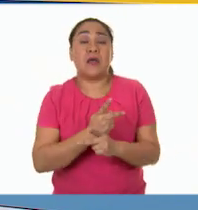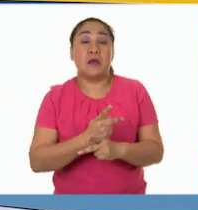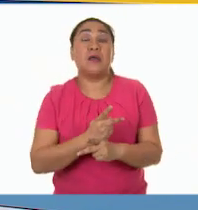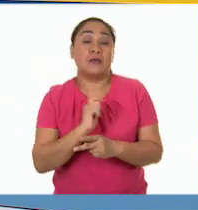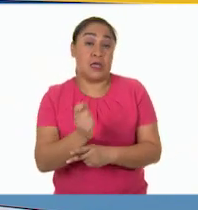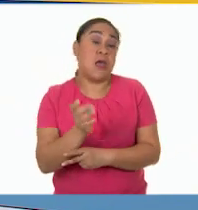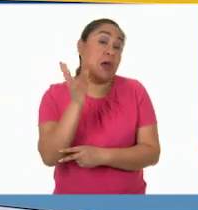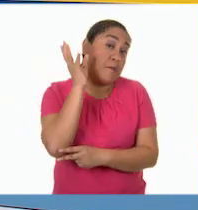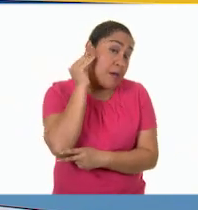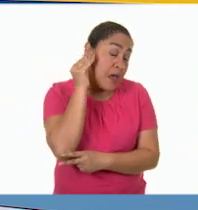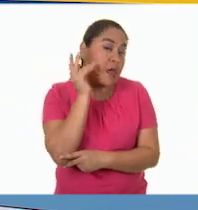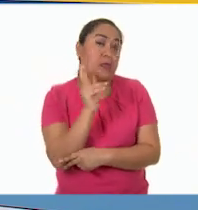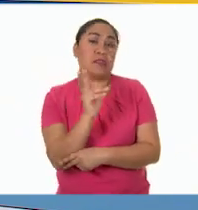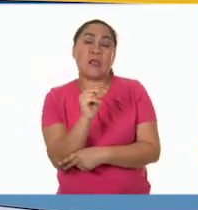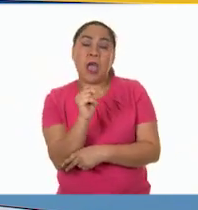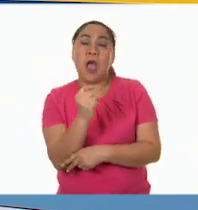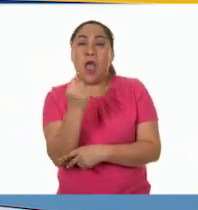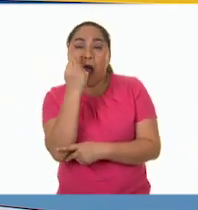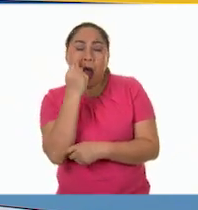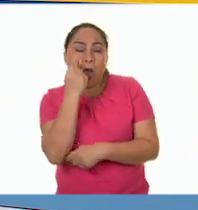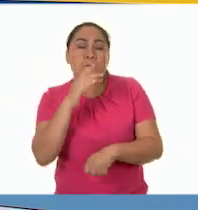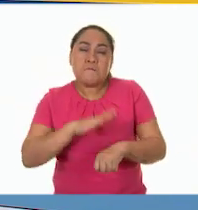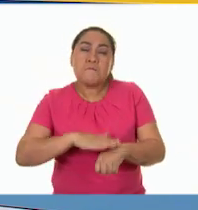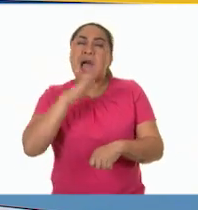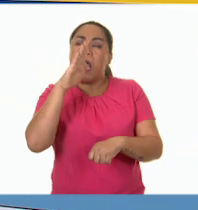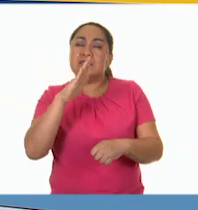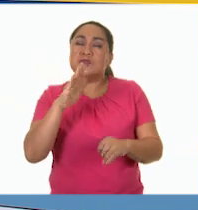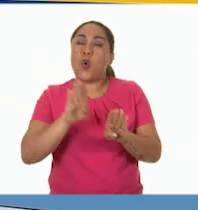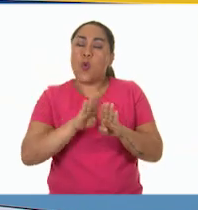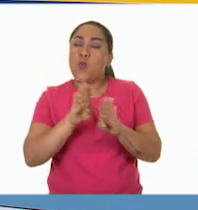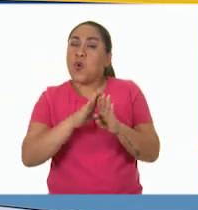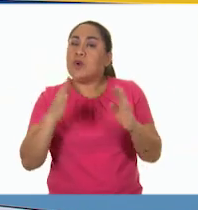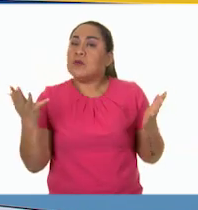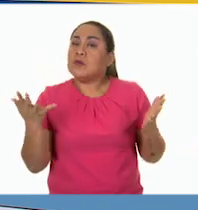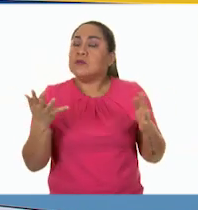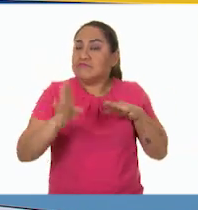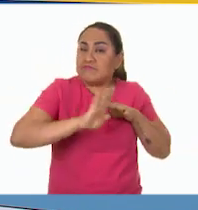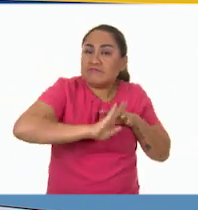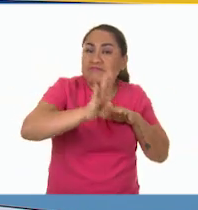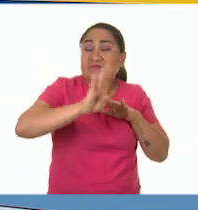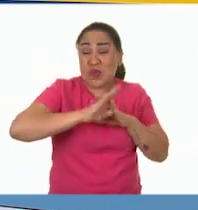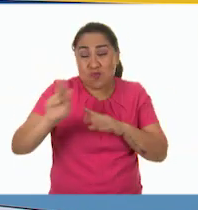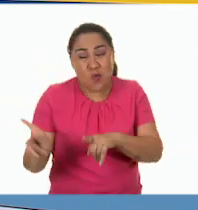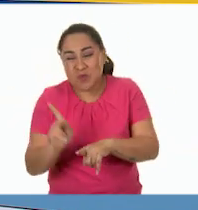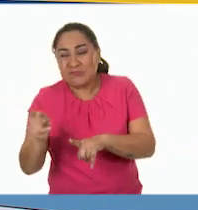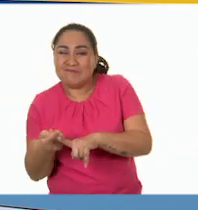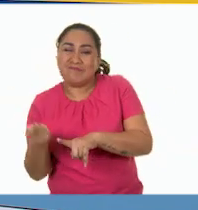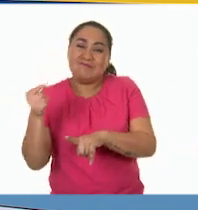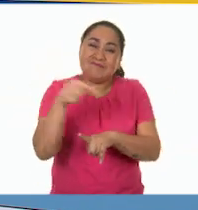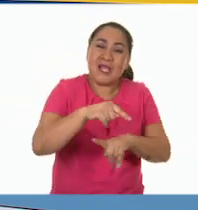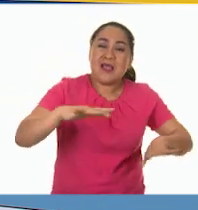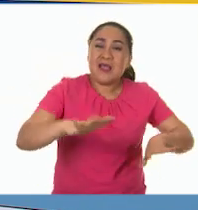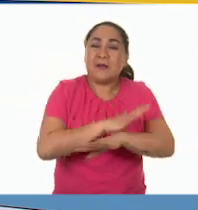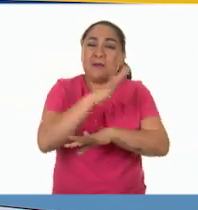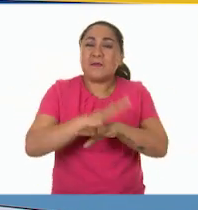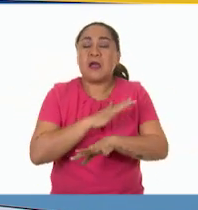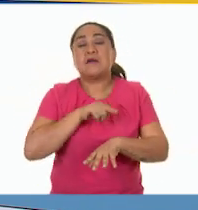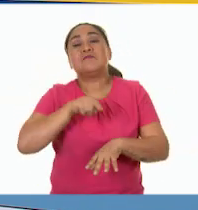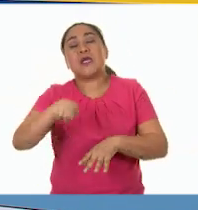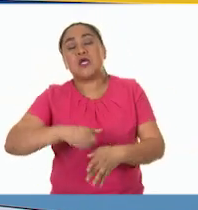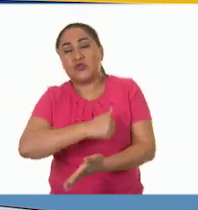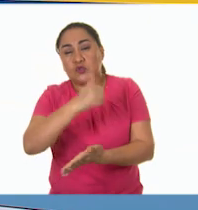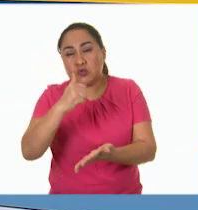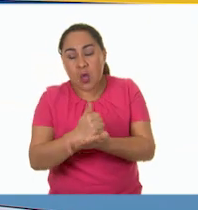también tuvieron una gran influencia en promover la migración desde los entornos rurales hasta las ciudades del país. Y esto también